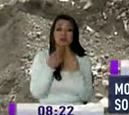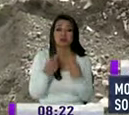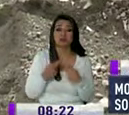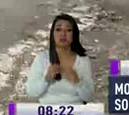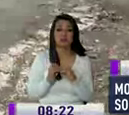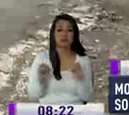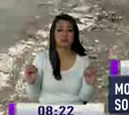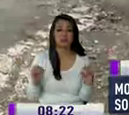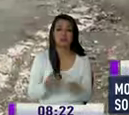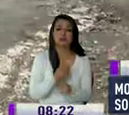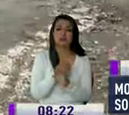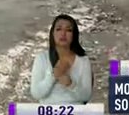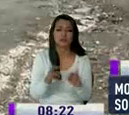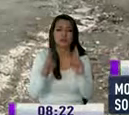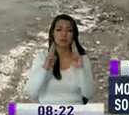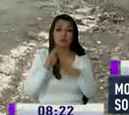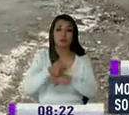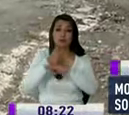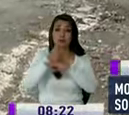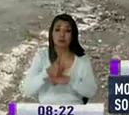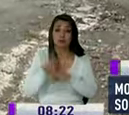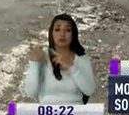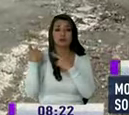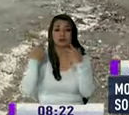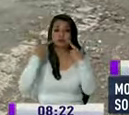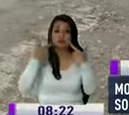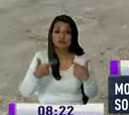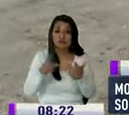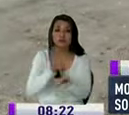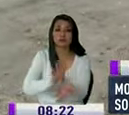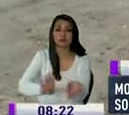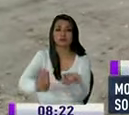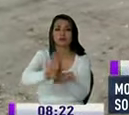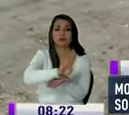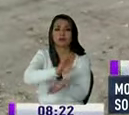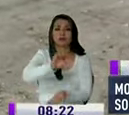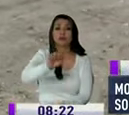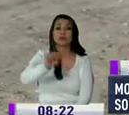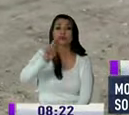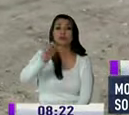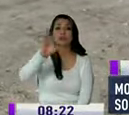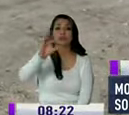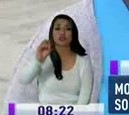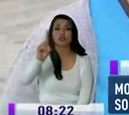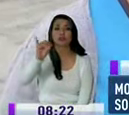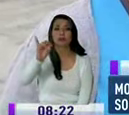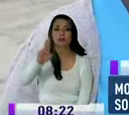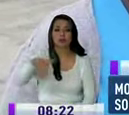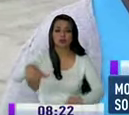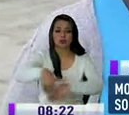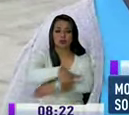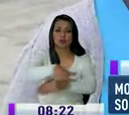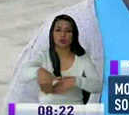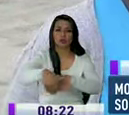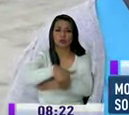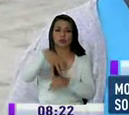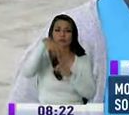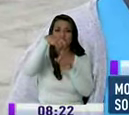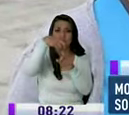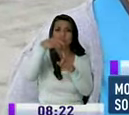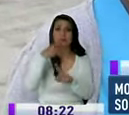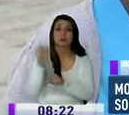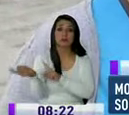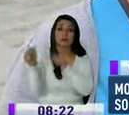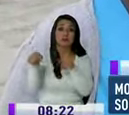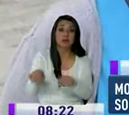por lo que esperan esta vez las autoridades contribuyan con el barrio Santo Domingo Bajo y la calle La Unión dice que va a venir a compor viene